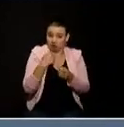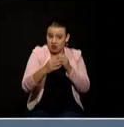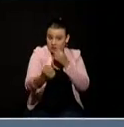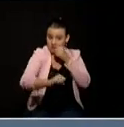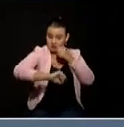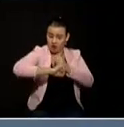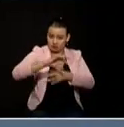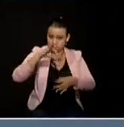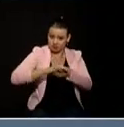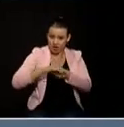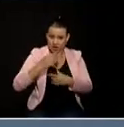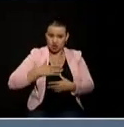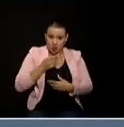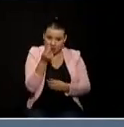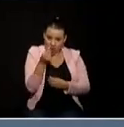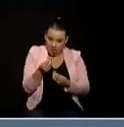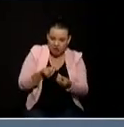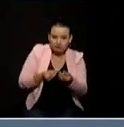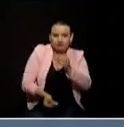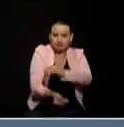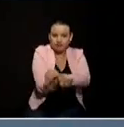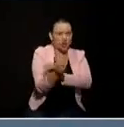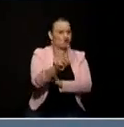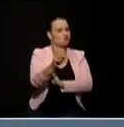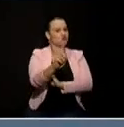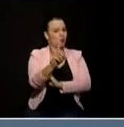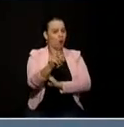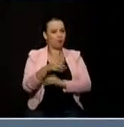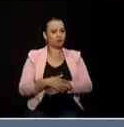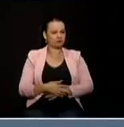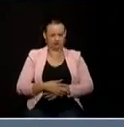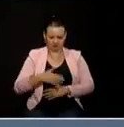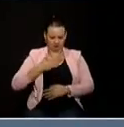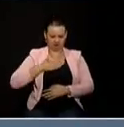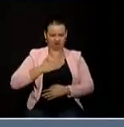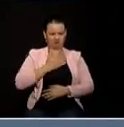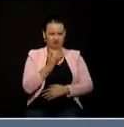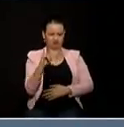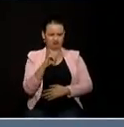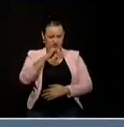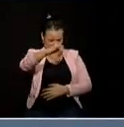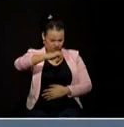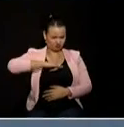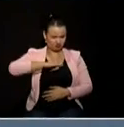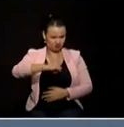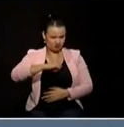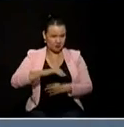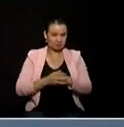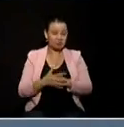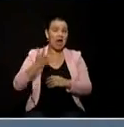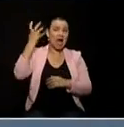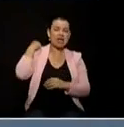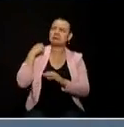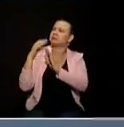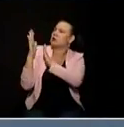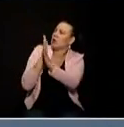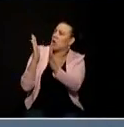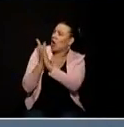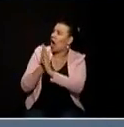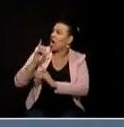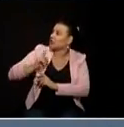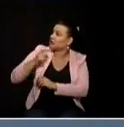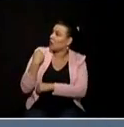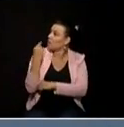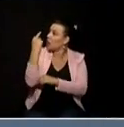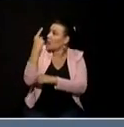que es una persona independiente como yo siempre nos han dicho que para poder hacer política se necesita tener un padrino